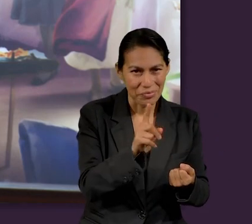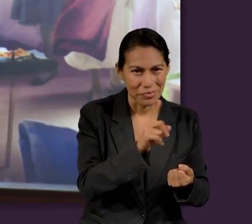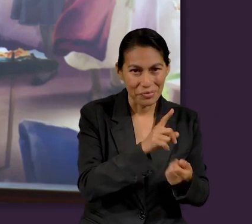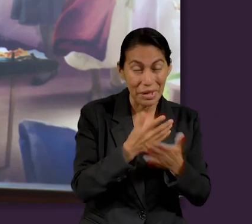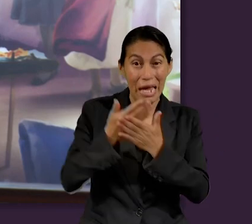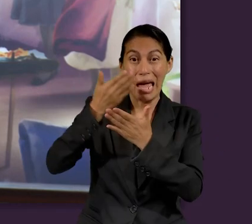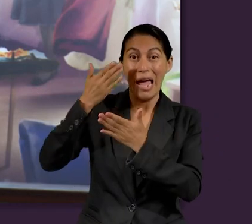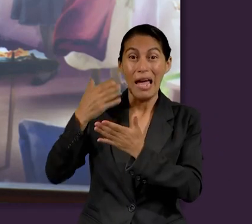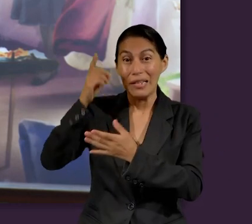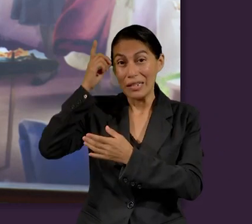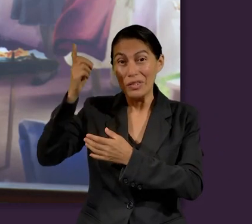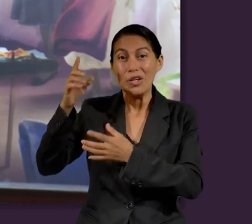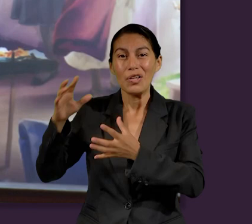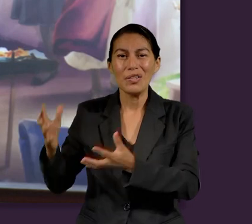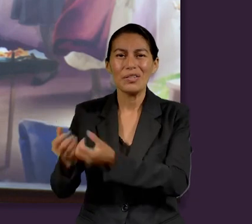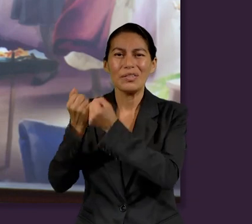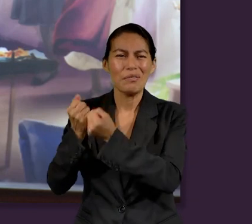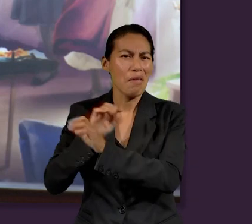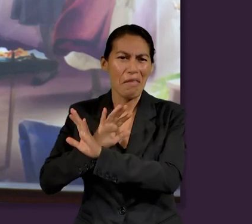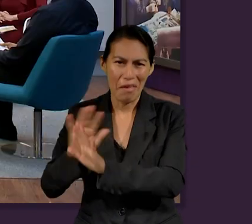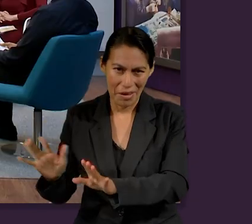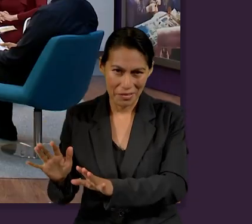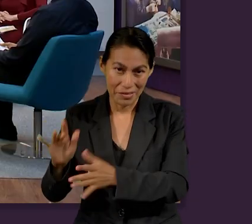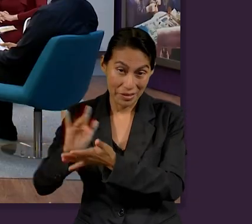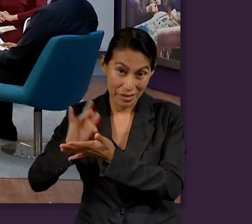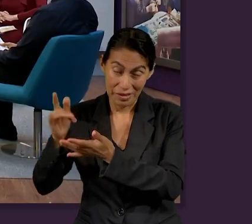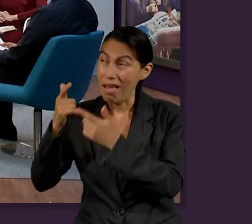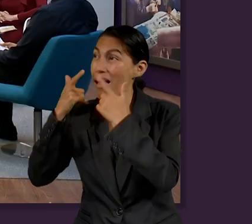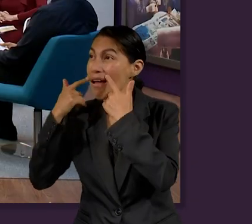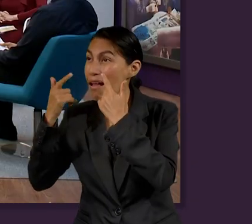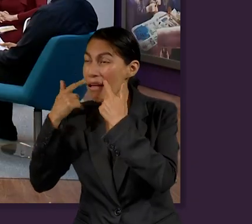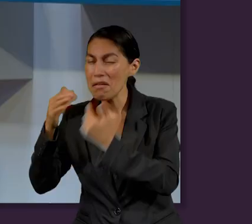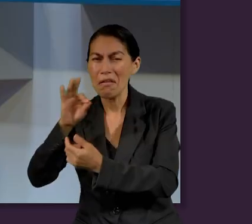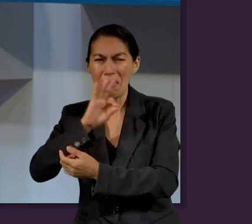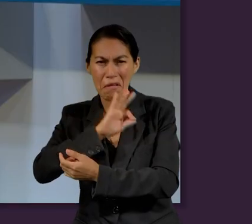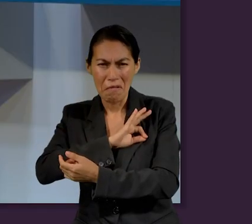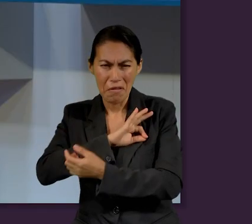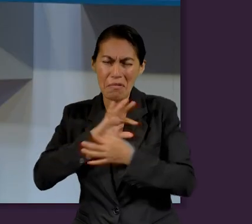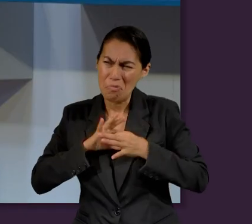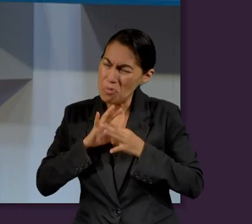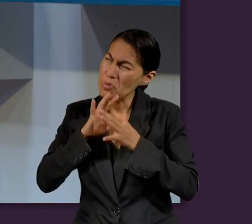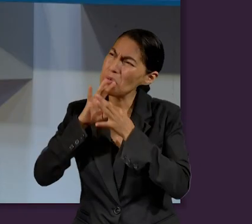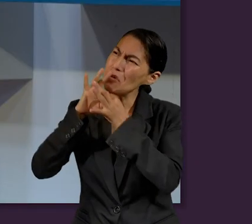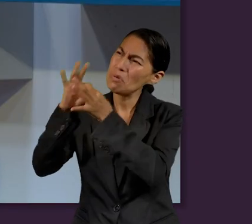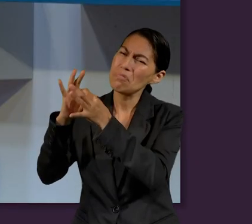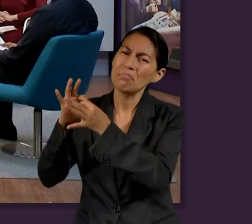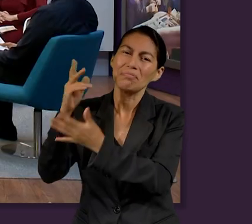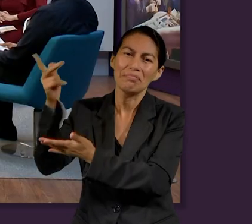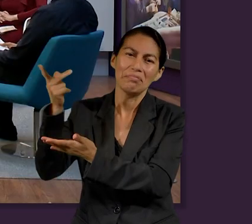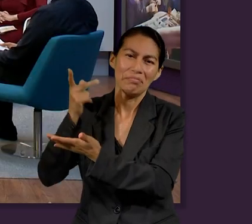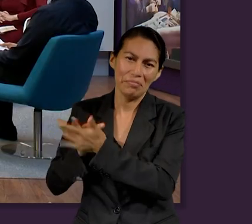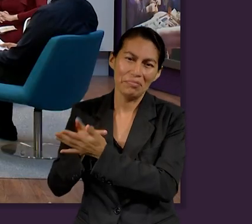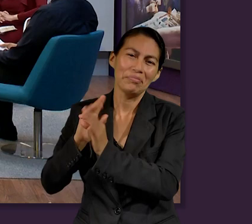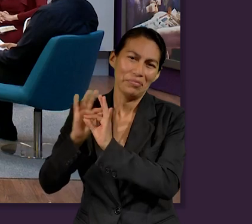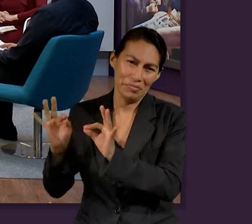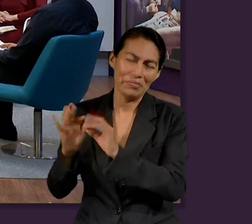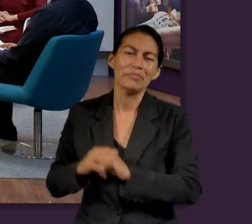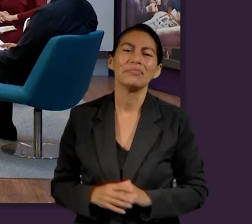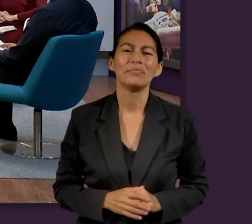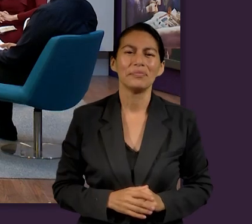Dios ya nos ha dado la recompensa a través de la gracia y a través de la fe nosotros también podemos alcanzar esa recompensa.